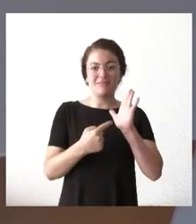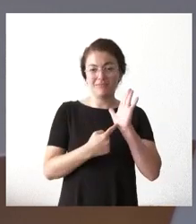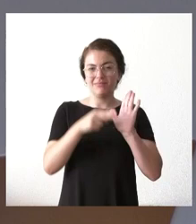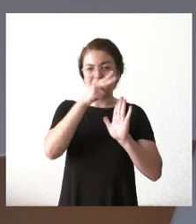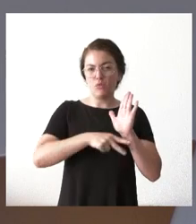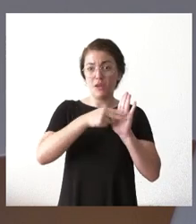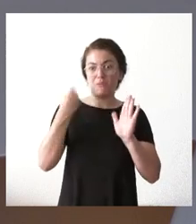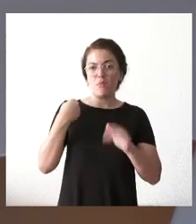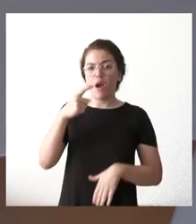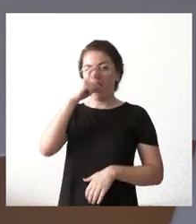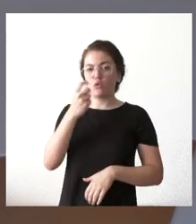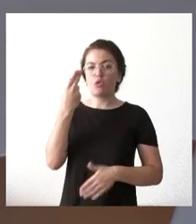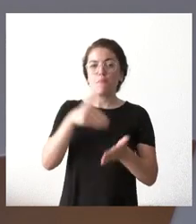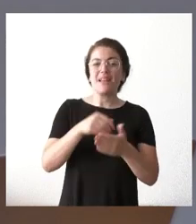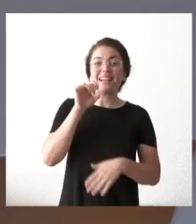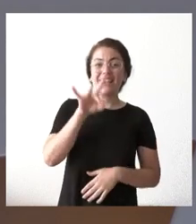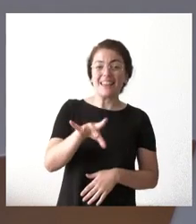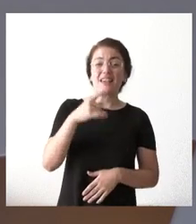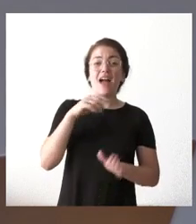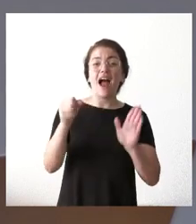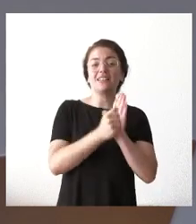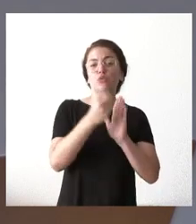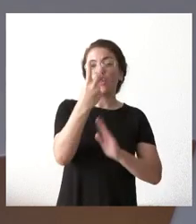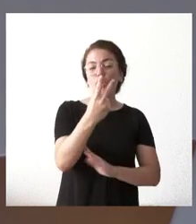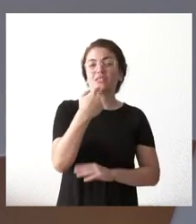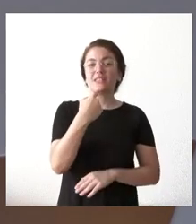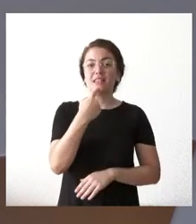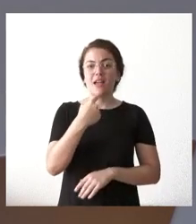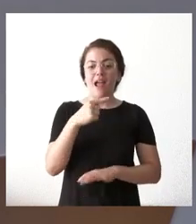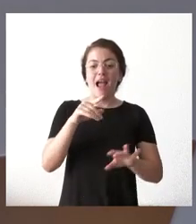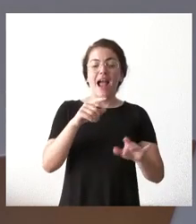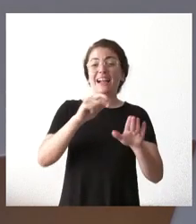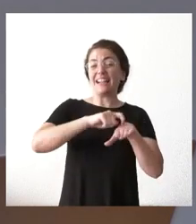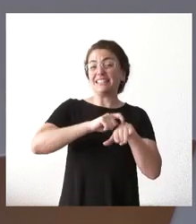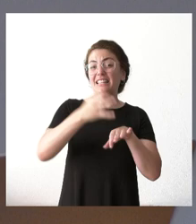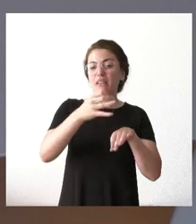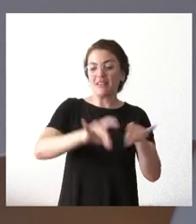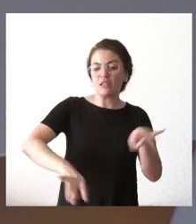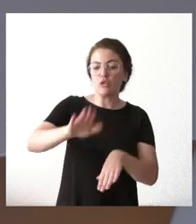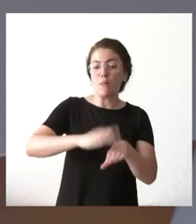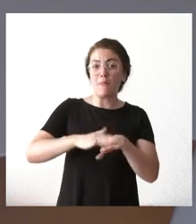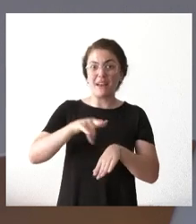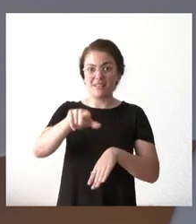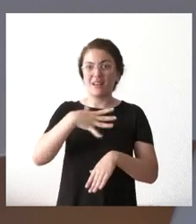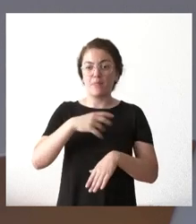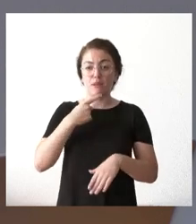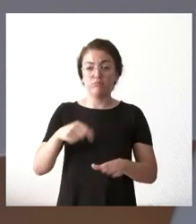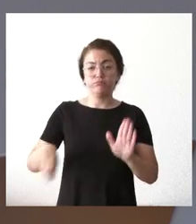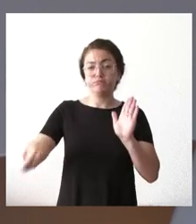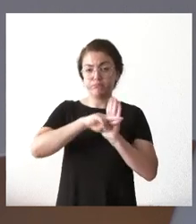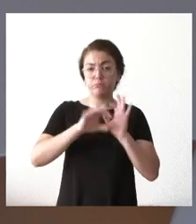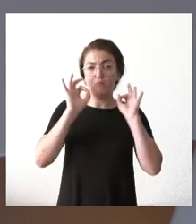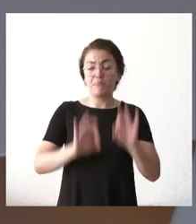2015, y el artículo 2 determina qué características tiene que tener un territorio para ser objeto de estas ayudas. Por tanto, en tanto en cuanto